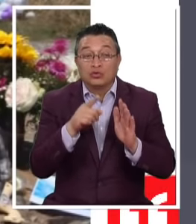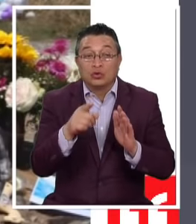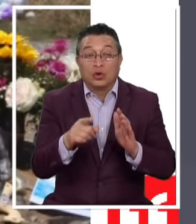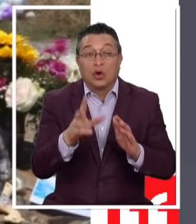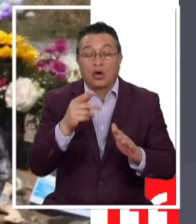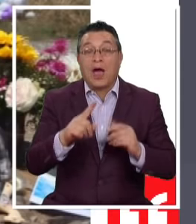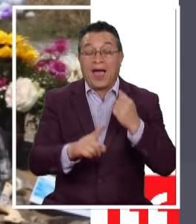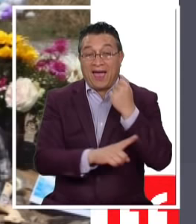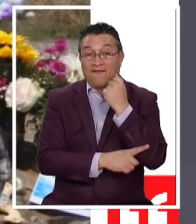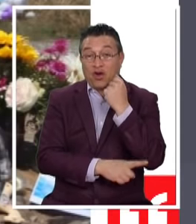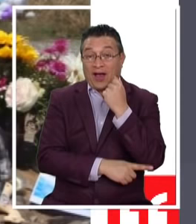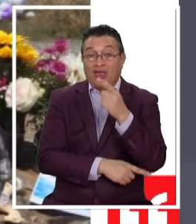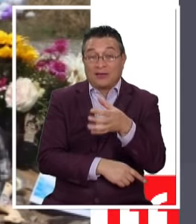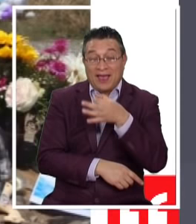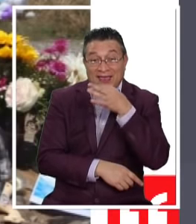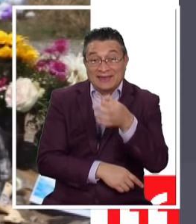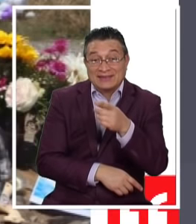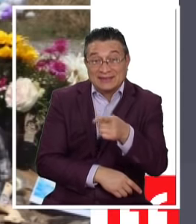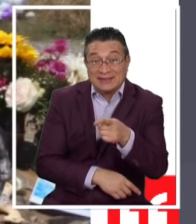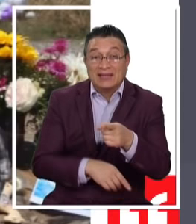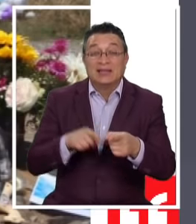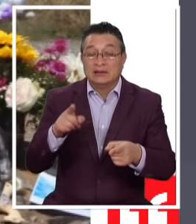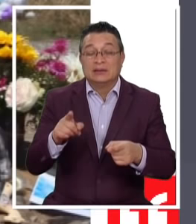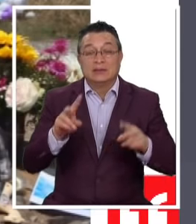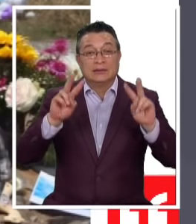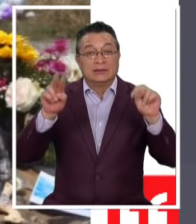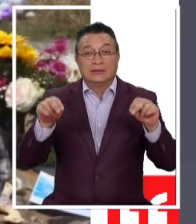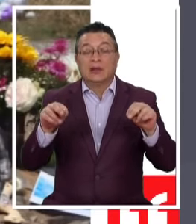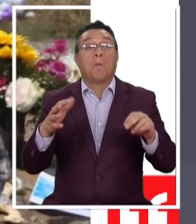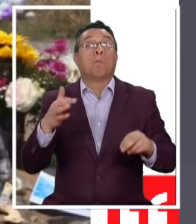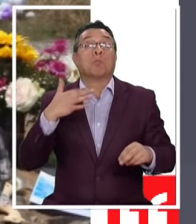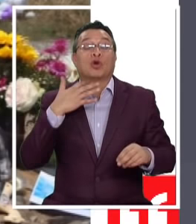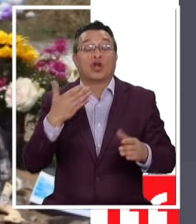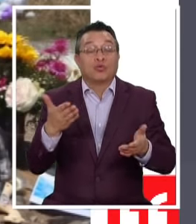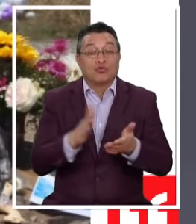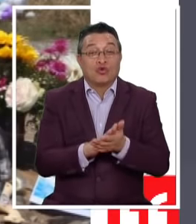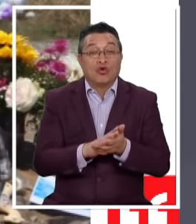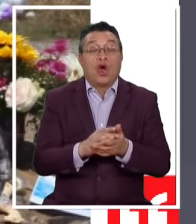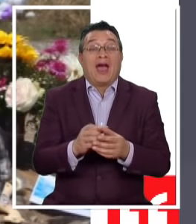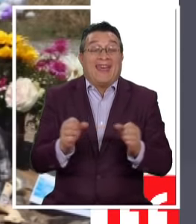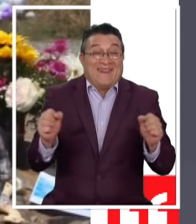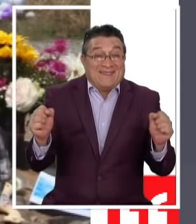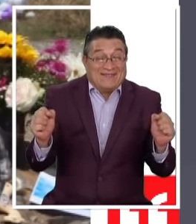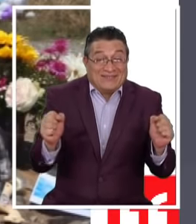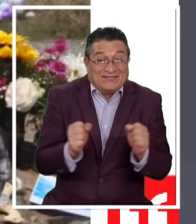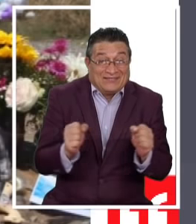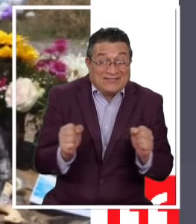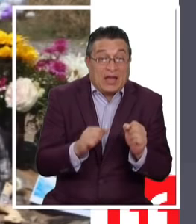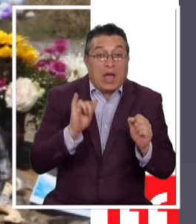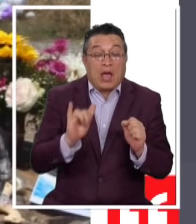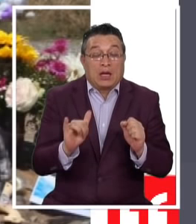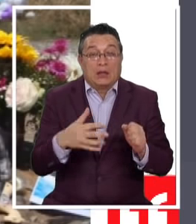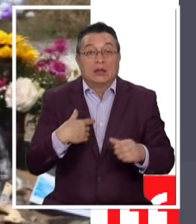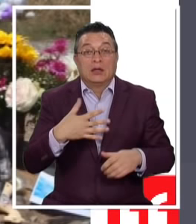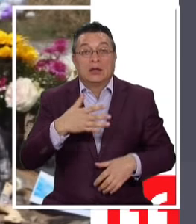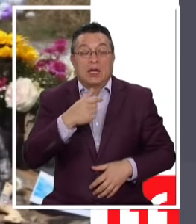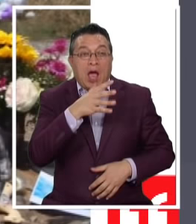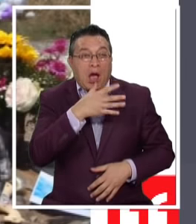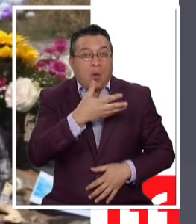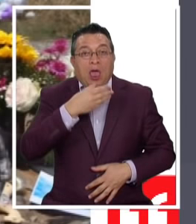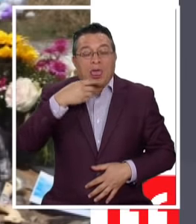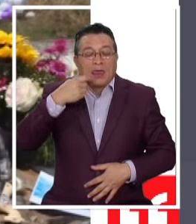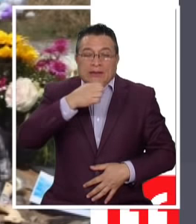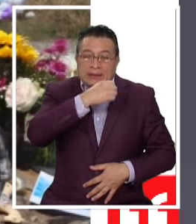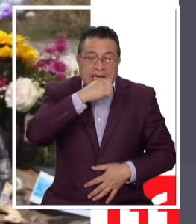El abogado El hecho de que Esta causa de muerte Sea hipotermia Y deshidratación No significa Que no